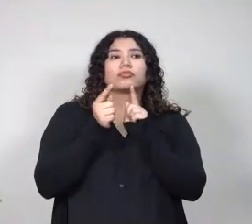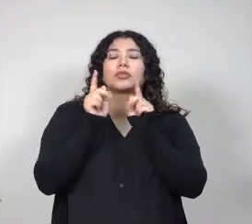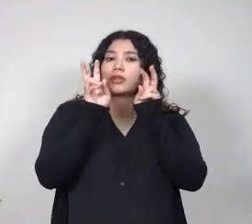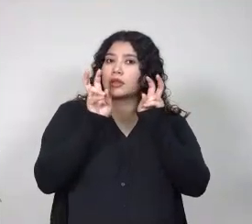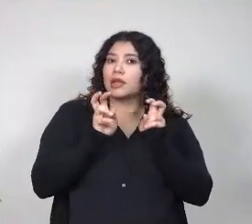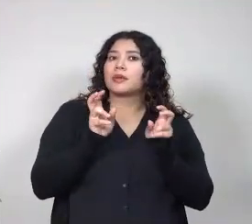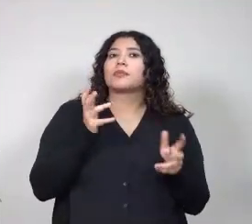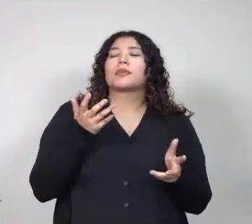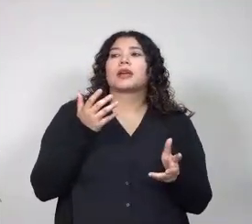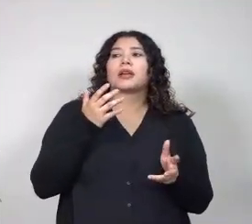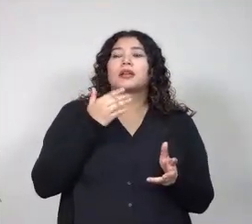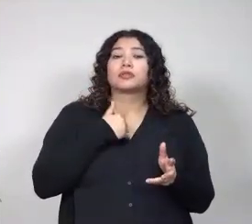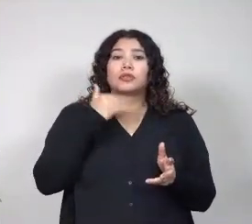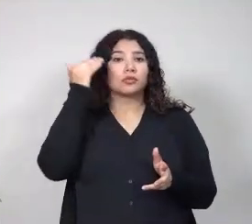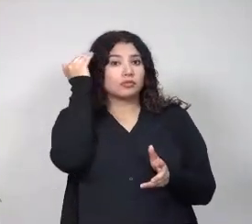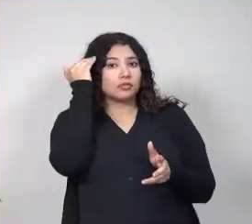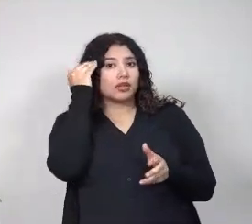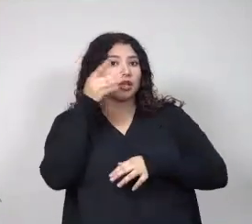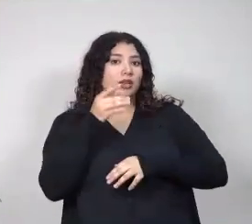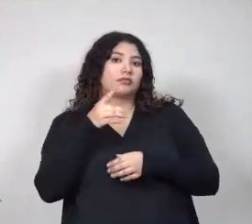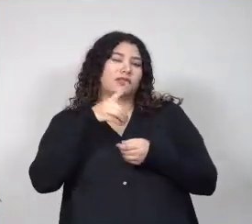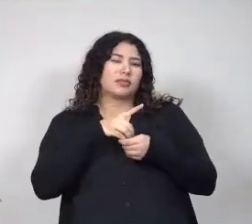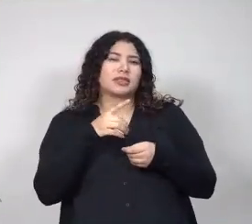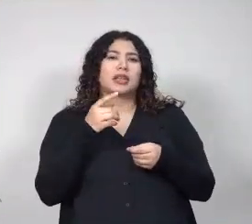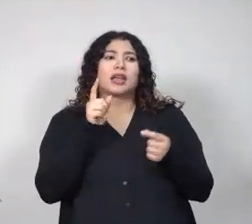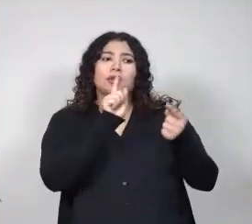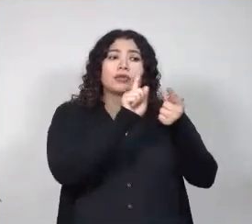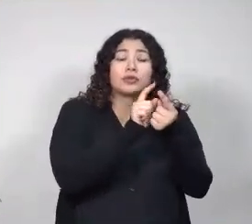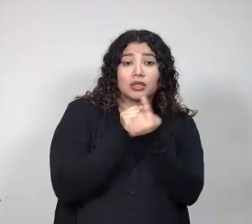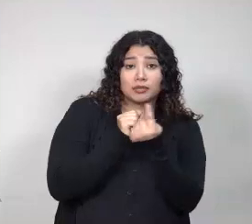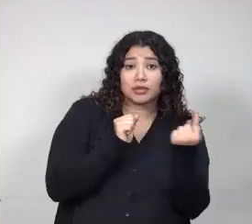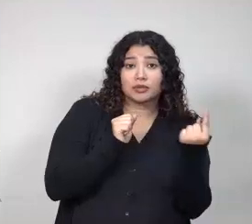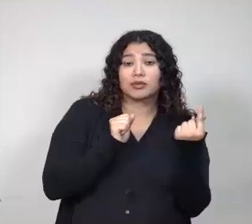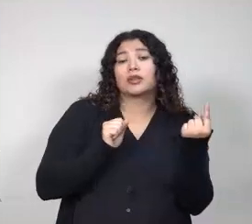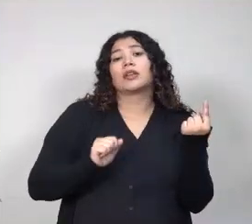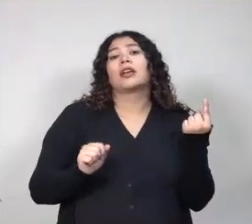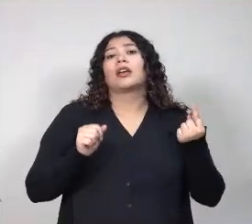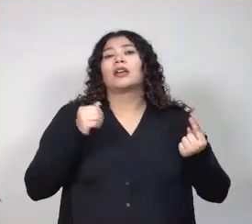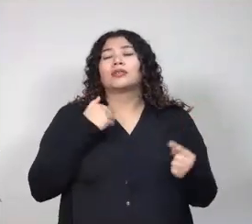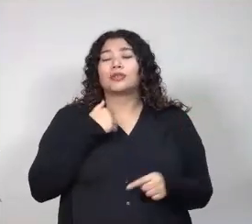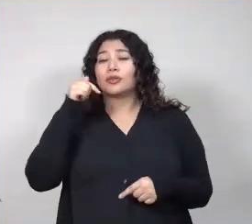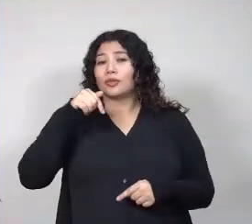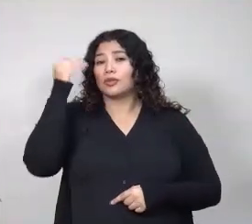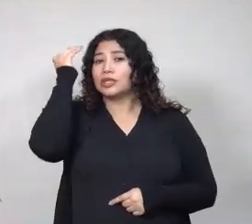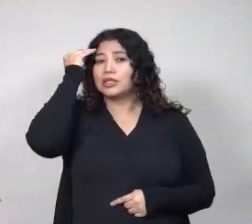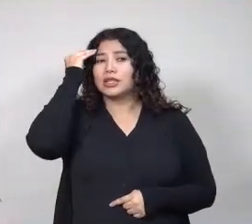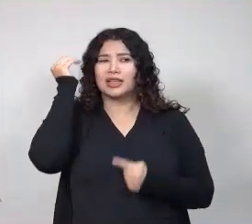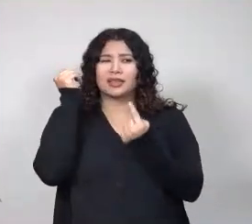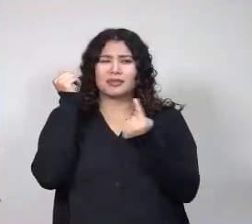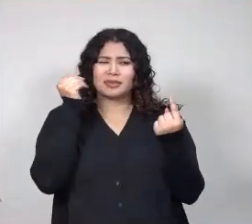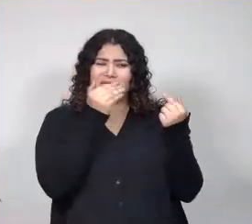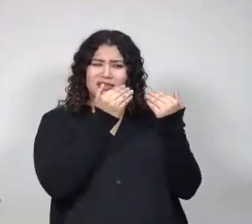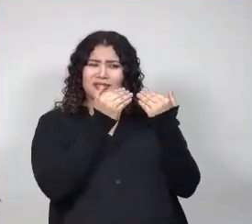atender de mejor manera a las personas, a poderme enfrentar y a saber que no son personas